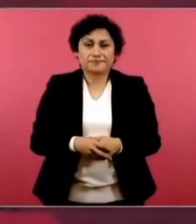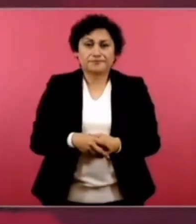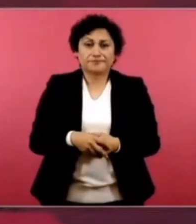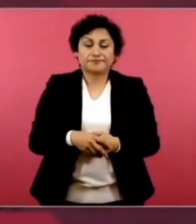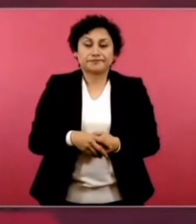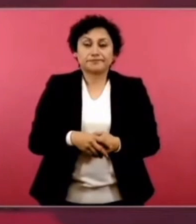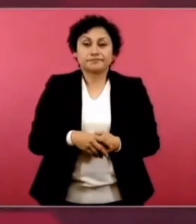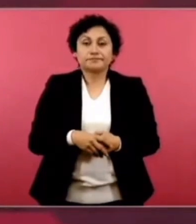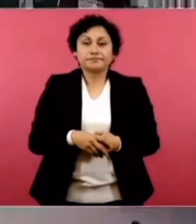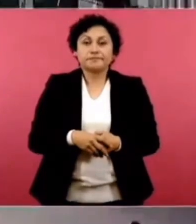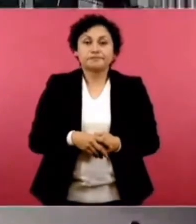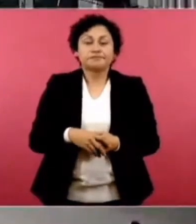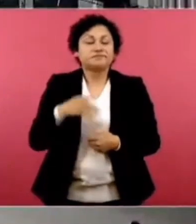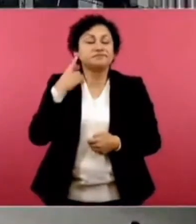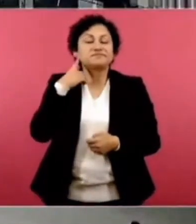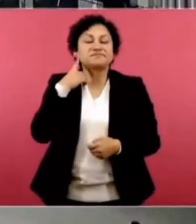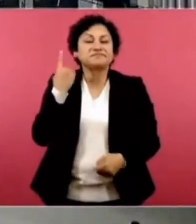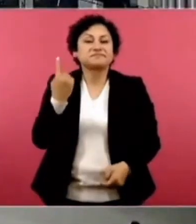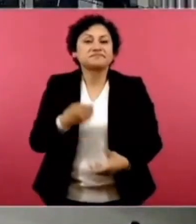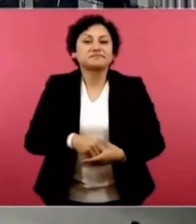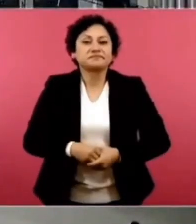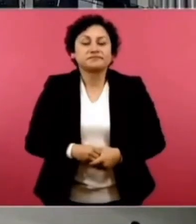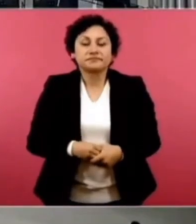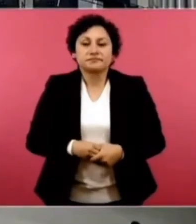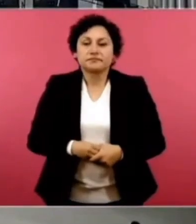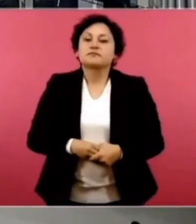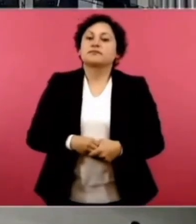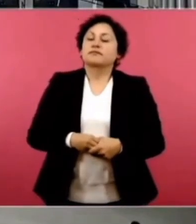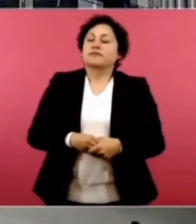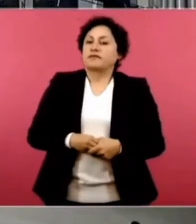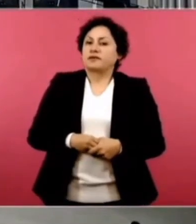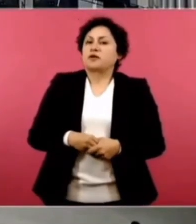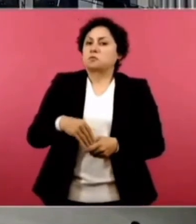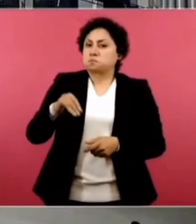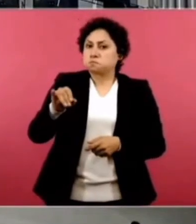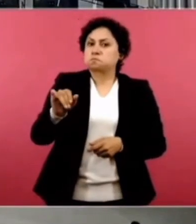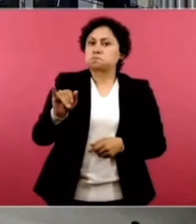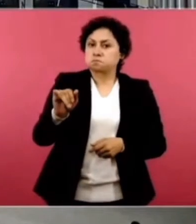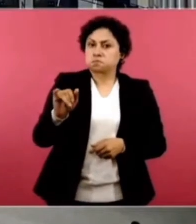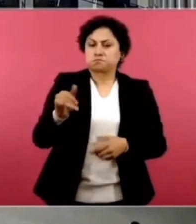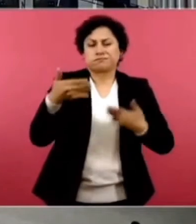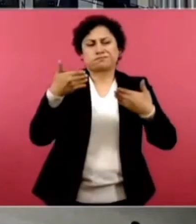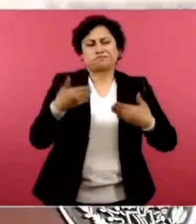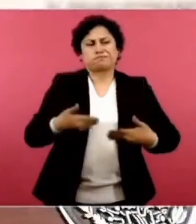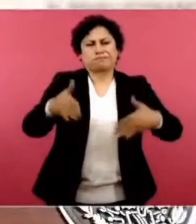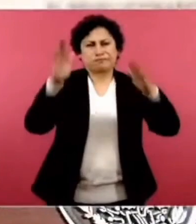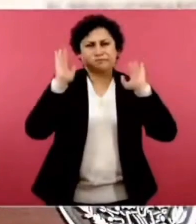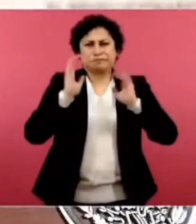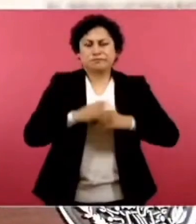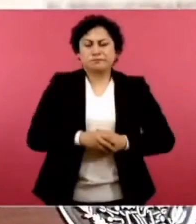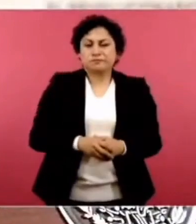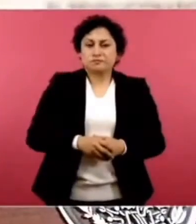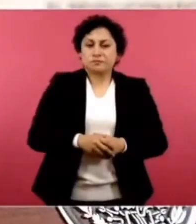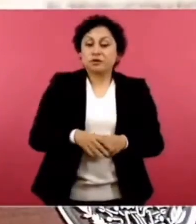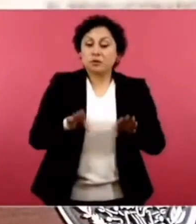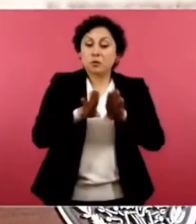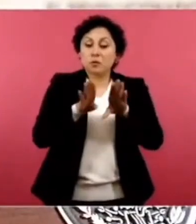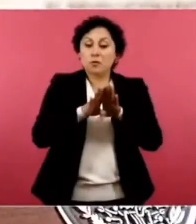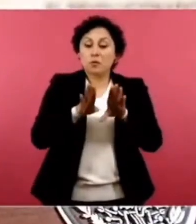Había una montaña. Ah, sí. Sí, y mucho menos hacerlo allá